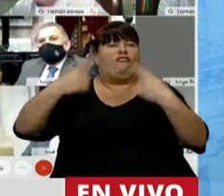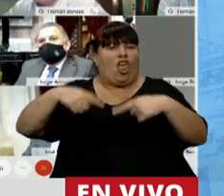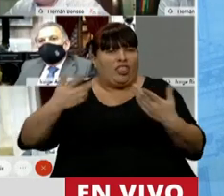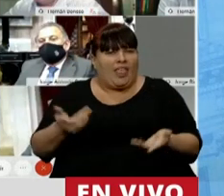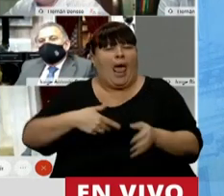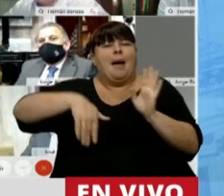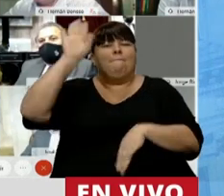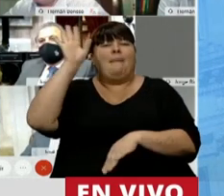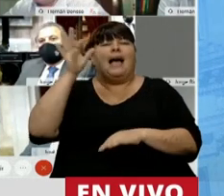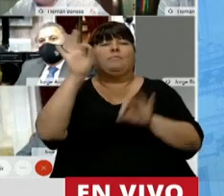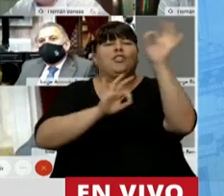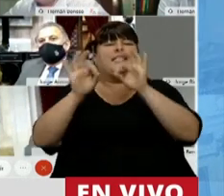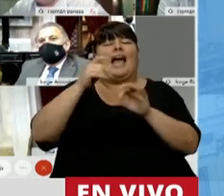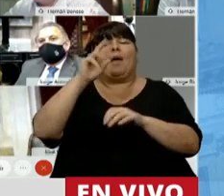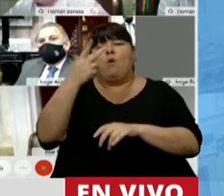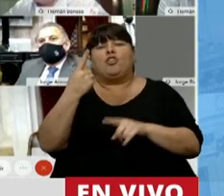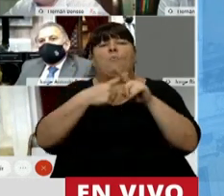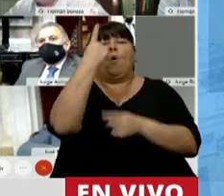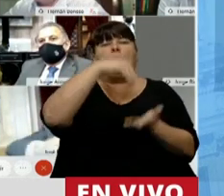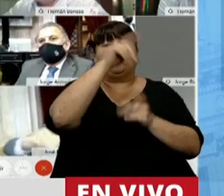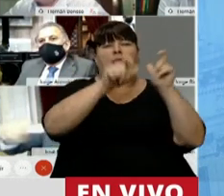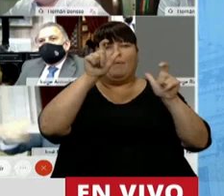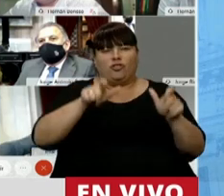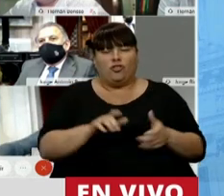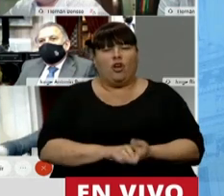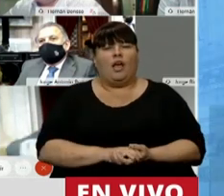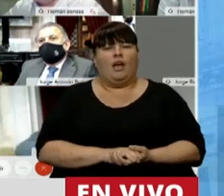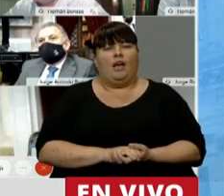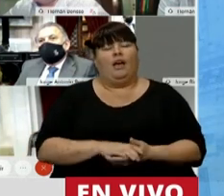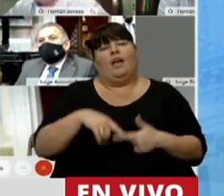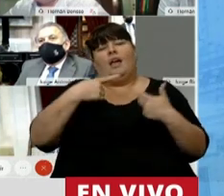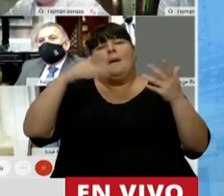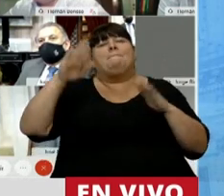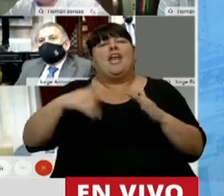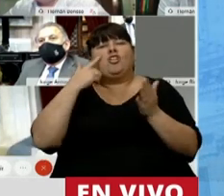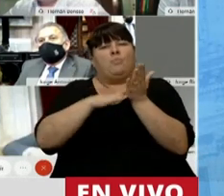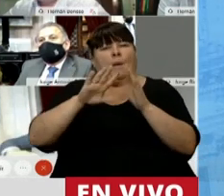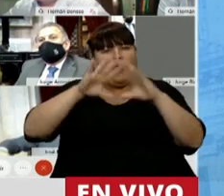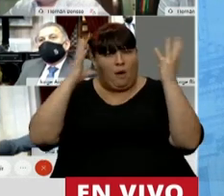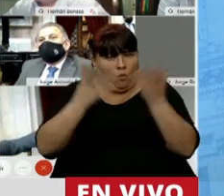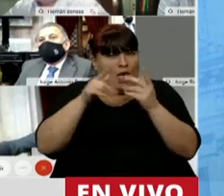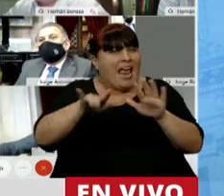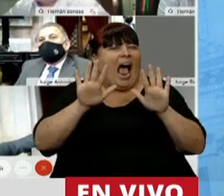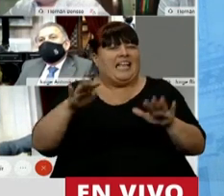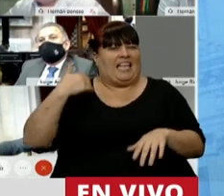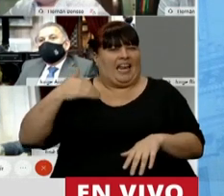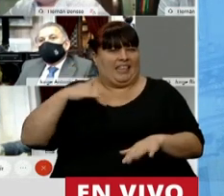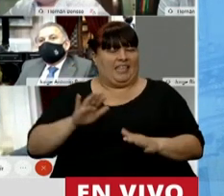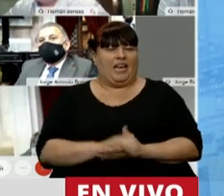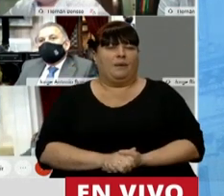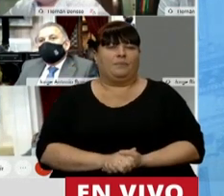mayor índice de muertos por millón de habitantes y de los menos testeados del mundo. Mire, esta es una radiografía de la Argentina